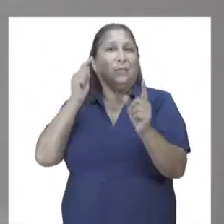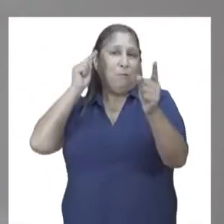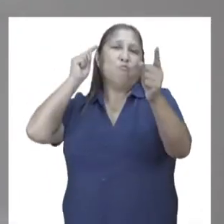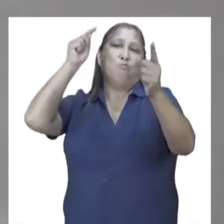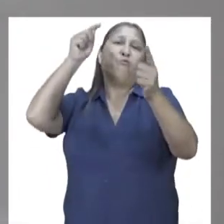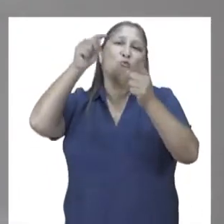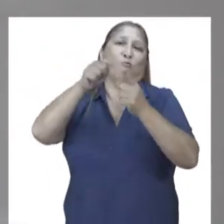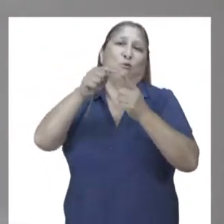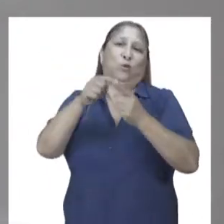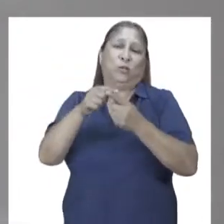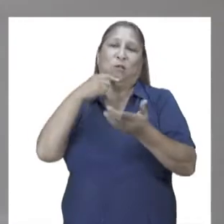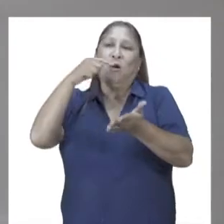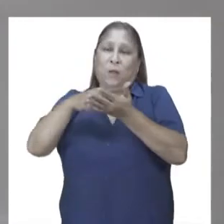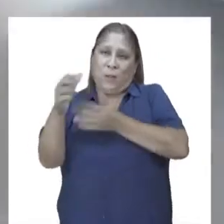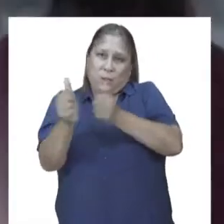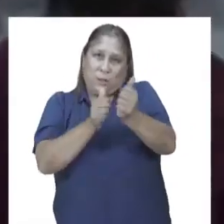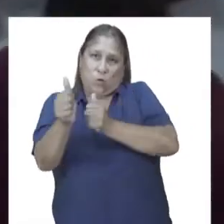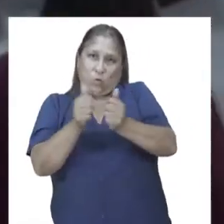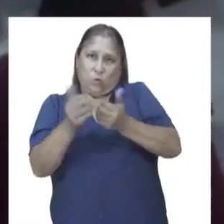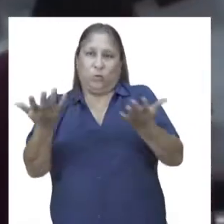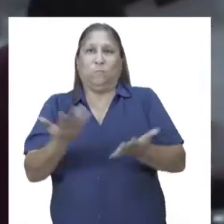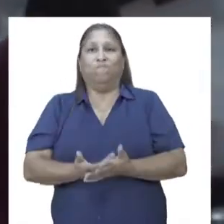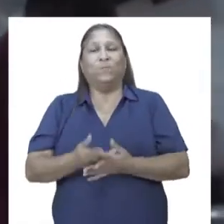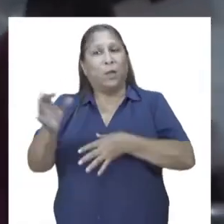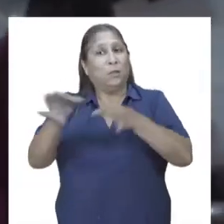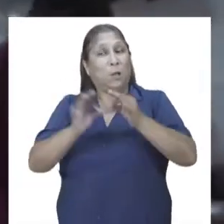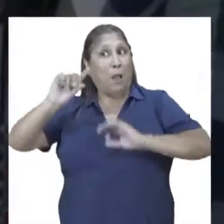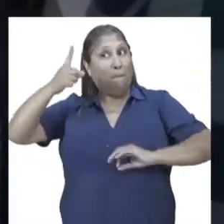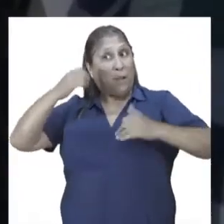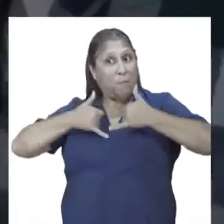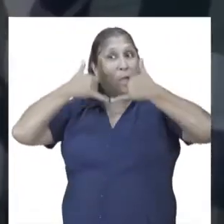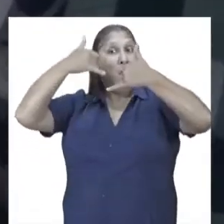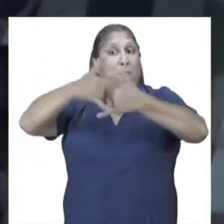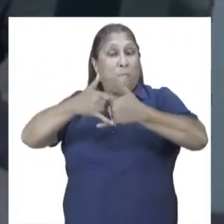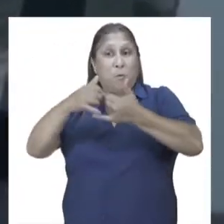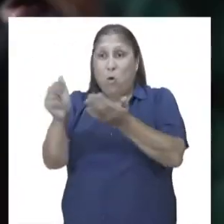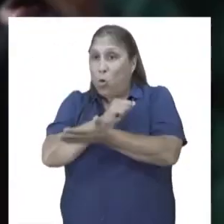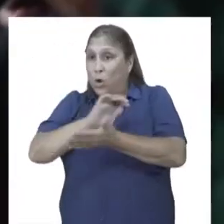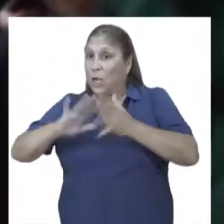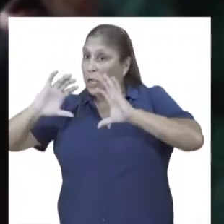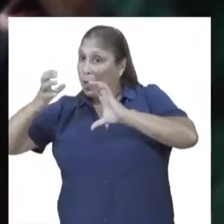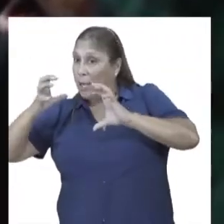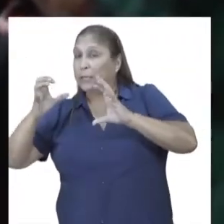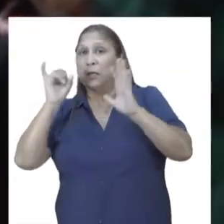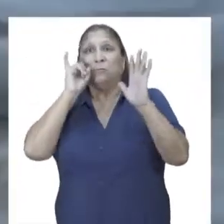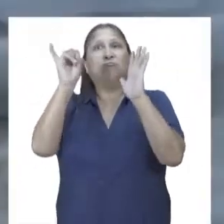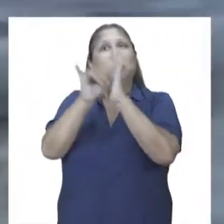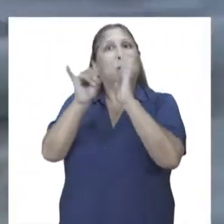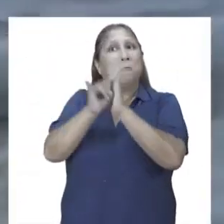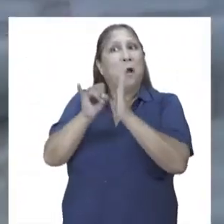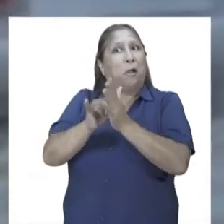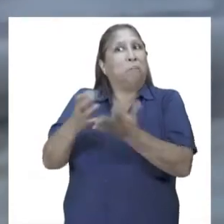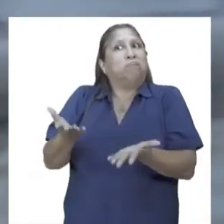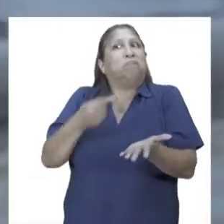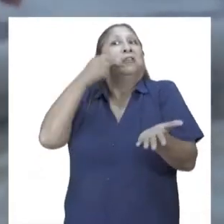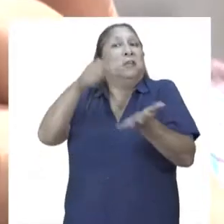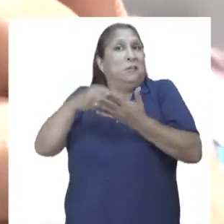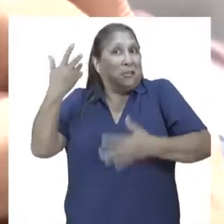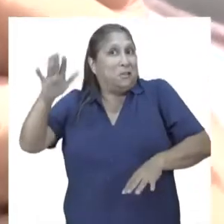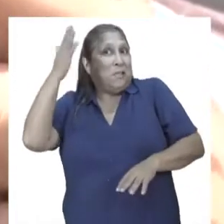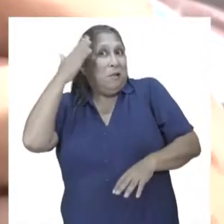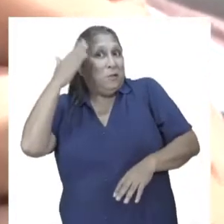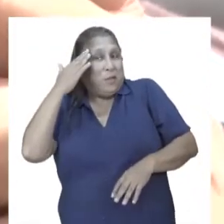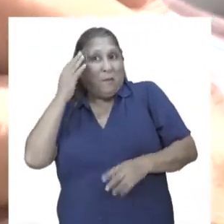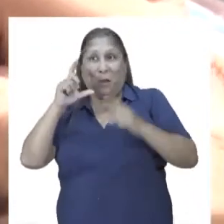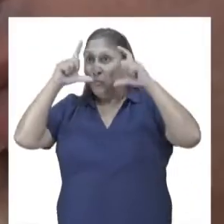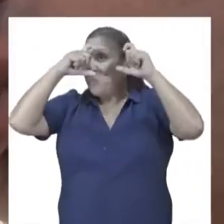de este concurso. Cabe indicar que el primer premio es una beca para un taller de fotografía en el centro de la imagen, así que ya lo sabe, a